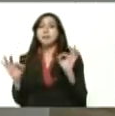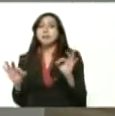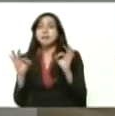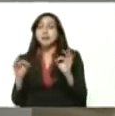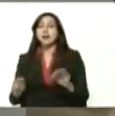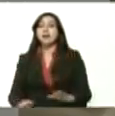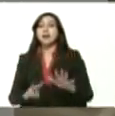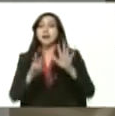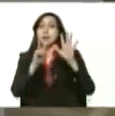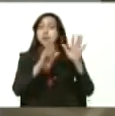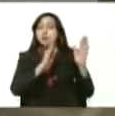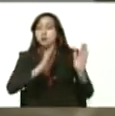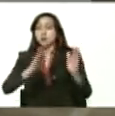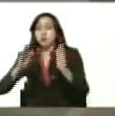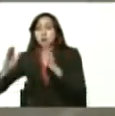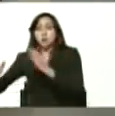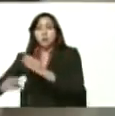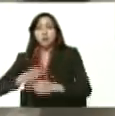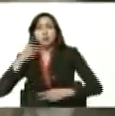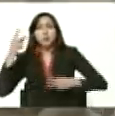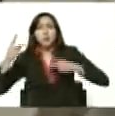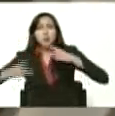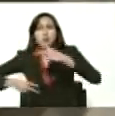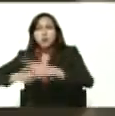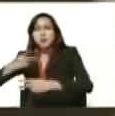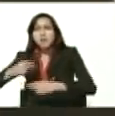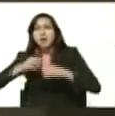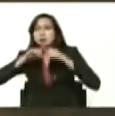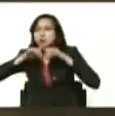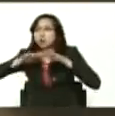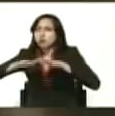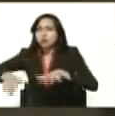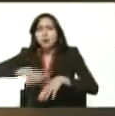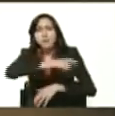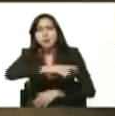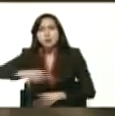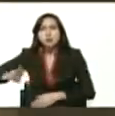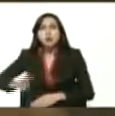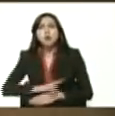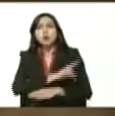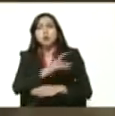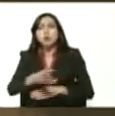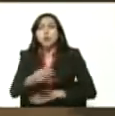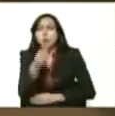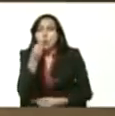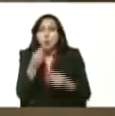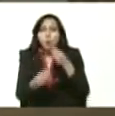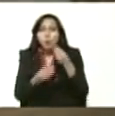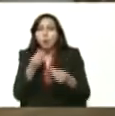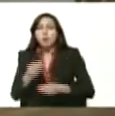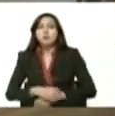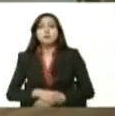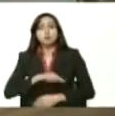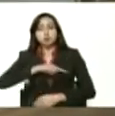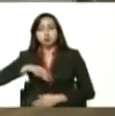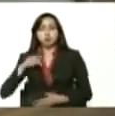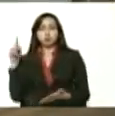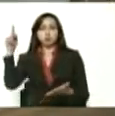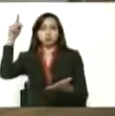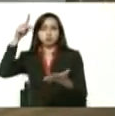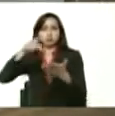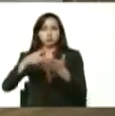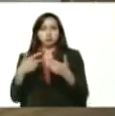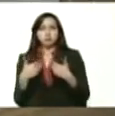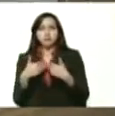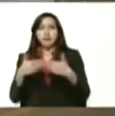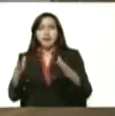séptimo vértice que es procesamiento distribución y abastecimiento hemos venido presidente a la activación